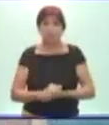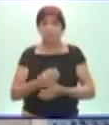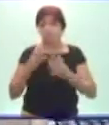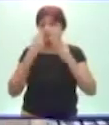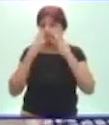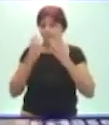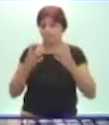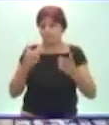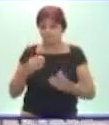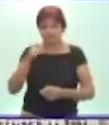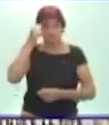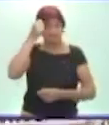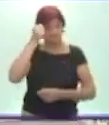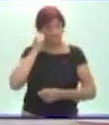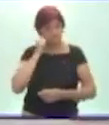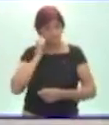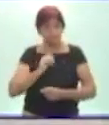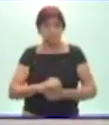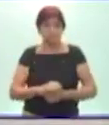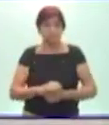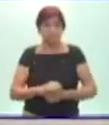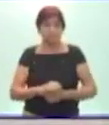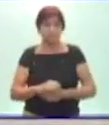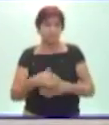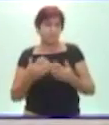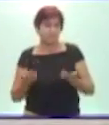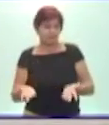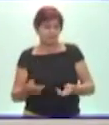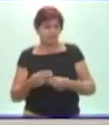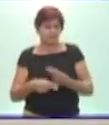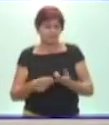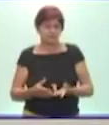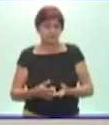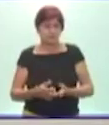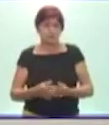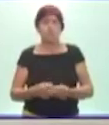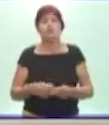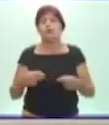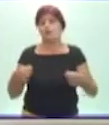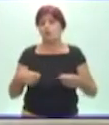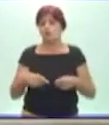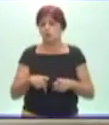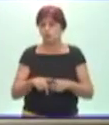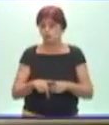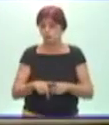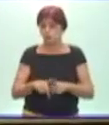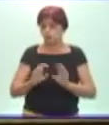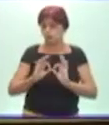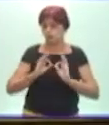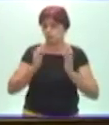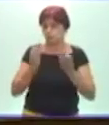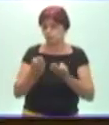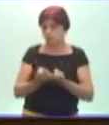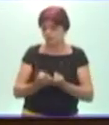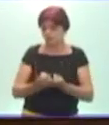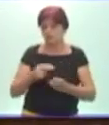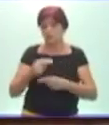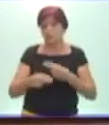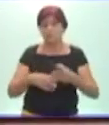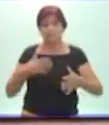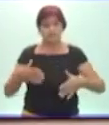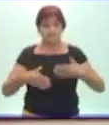el sábado estamos planificando juntos con todos los miembros del hogar hacer las actividades domésticas.